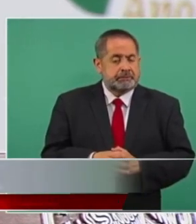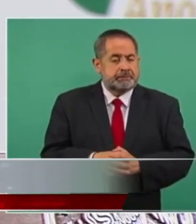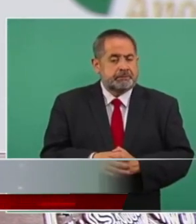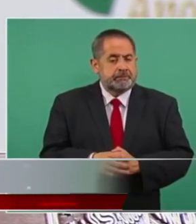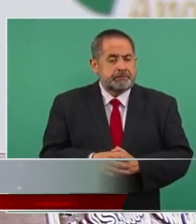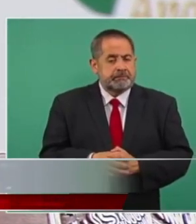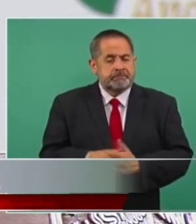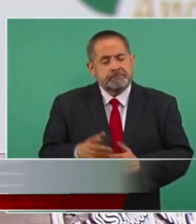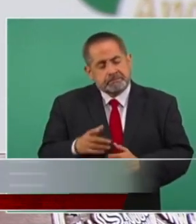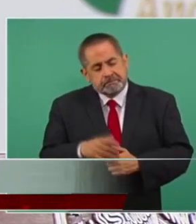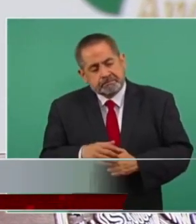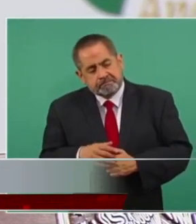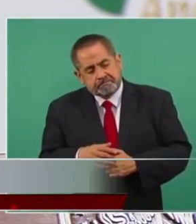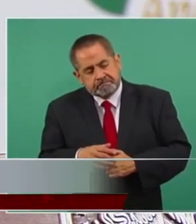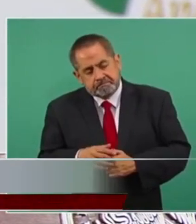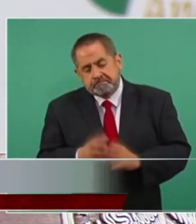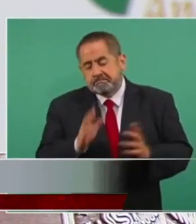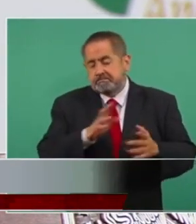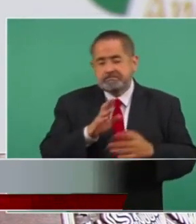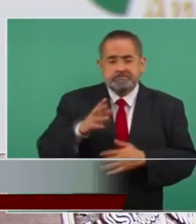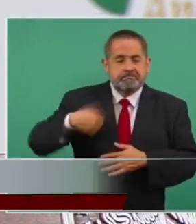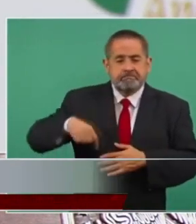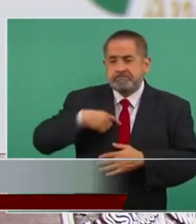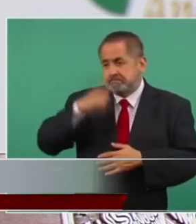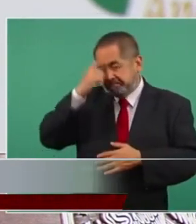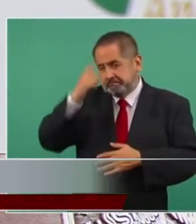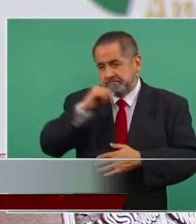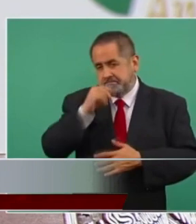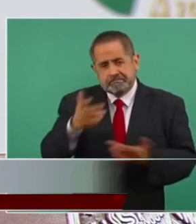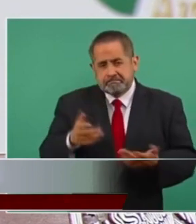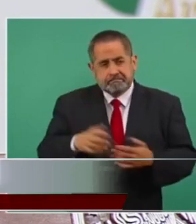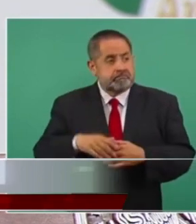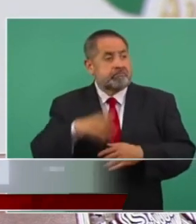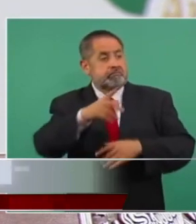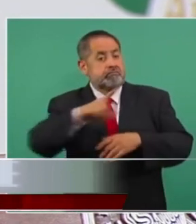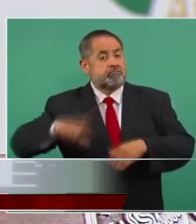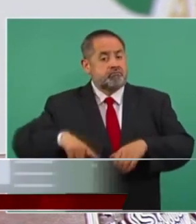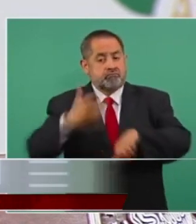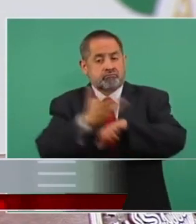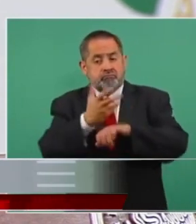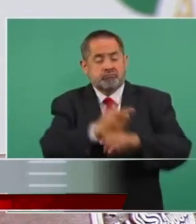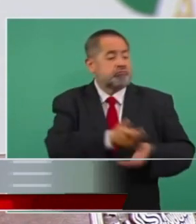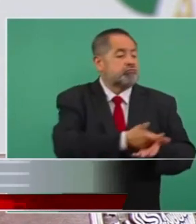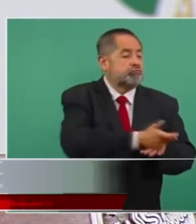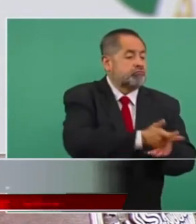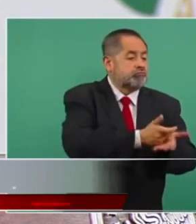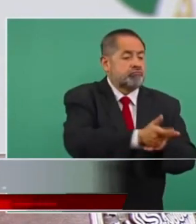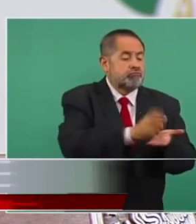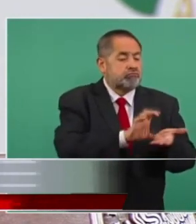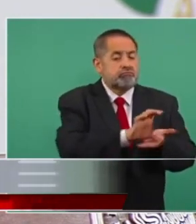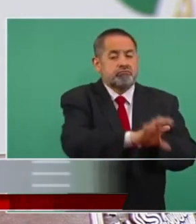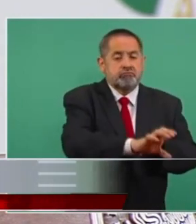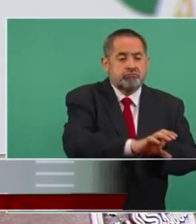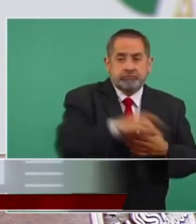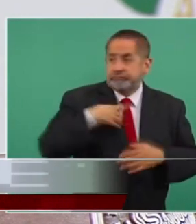ningún invento el que el gobierno de Estados Unidos les está dando dinero